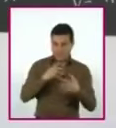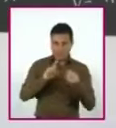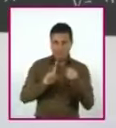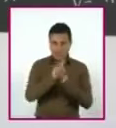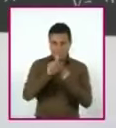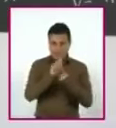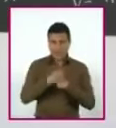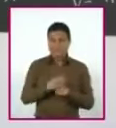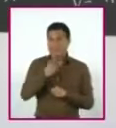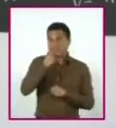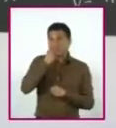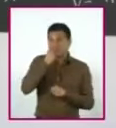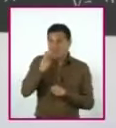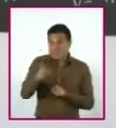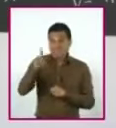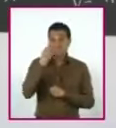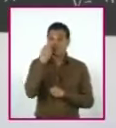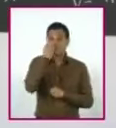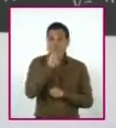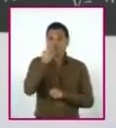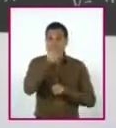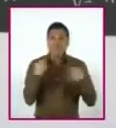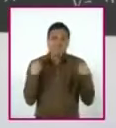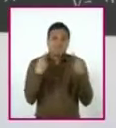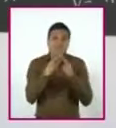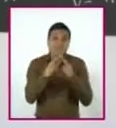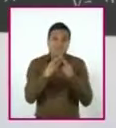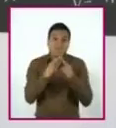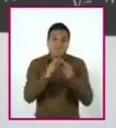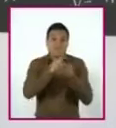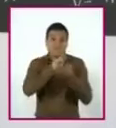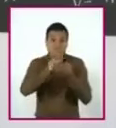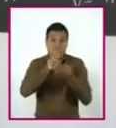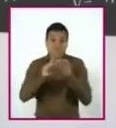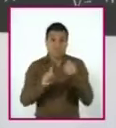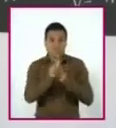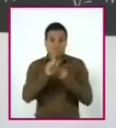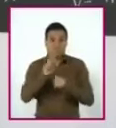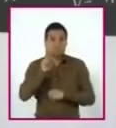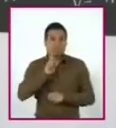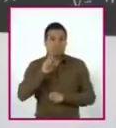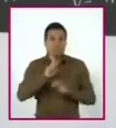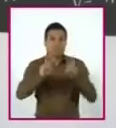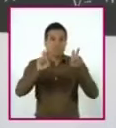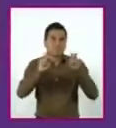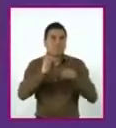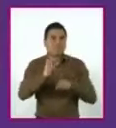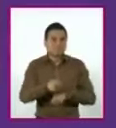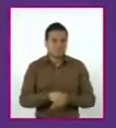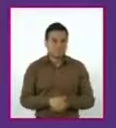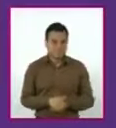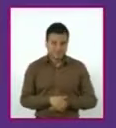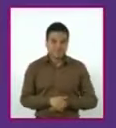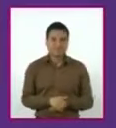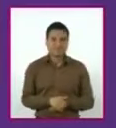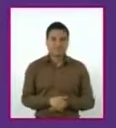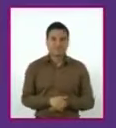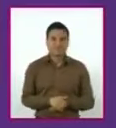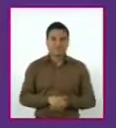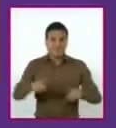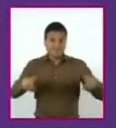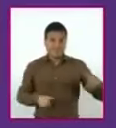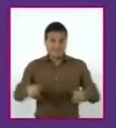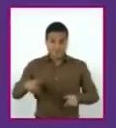escuela le dieron un problema para que resolviera. Veremos de qué se trata. En un teatro